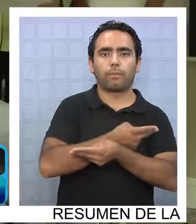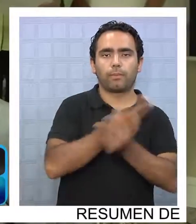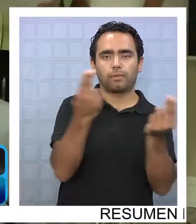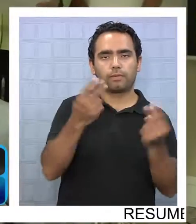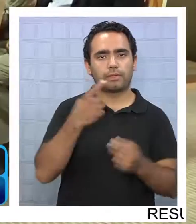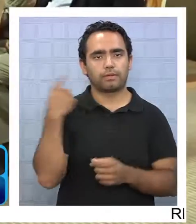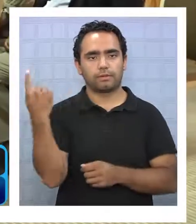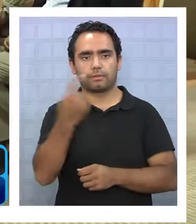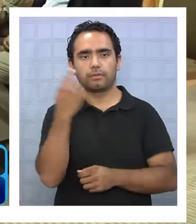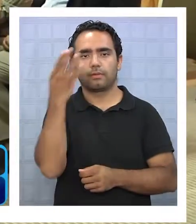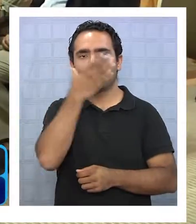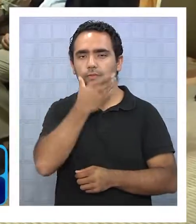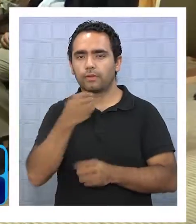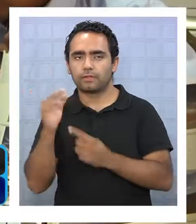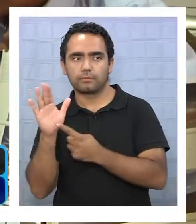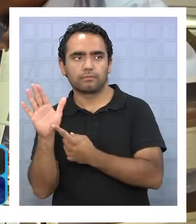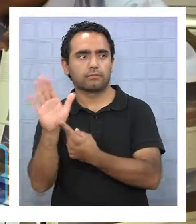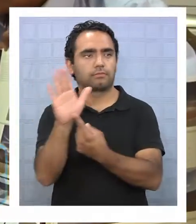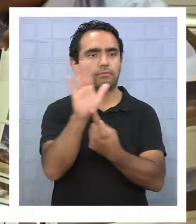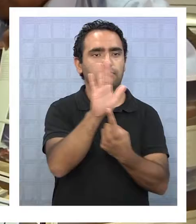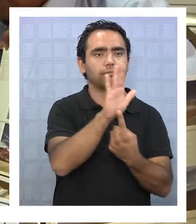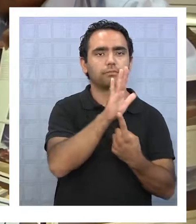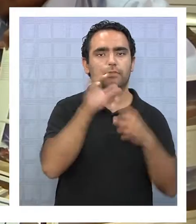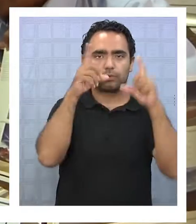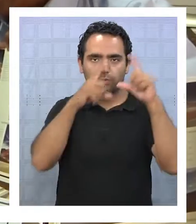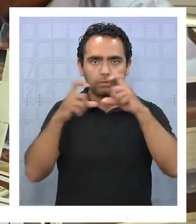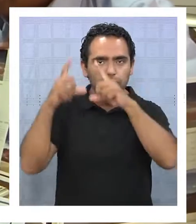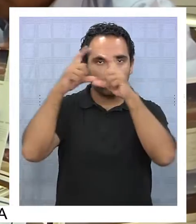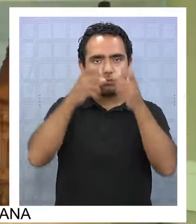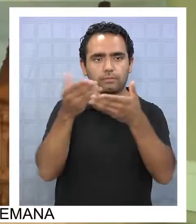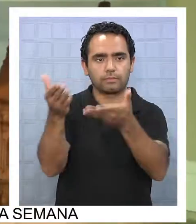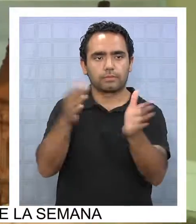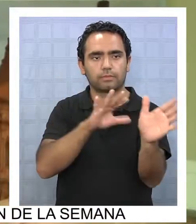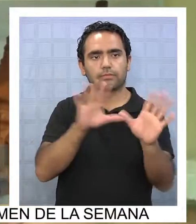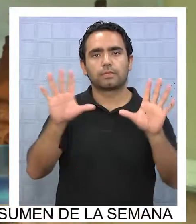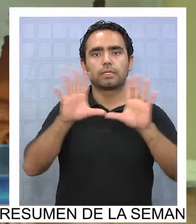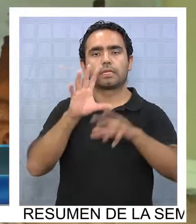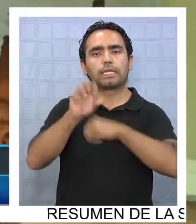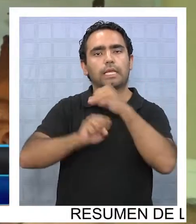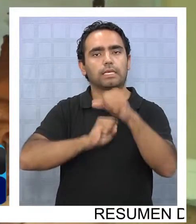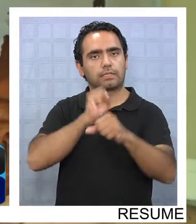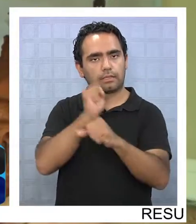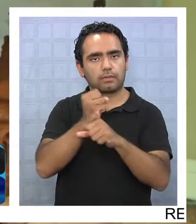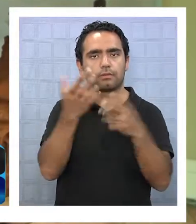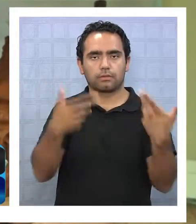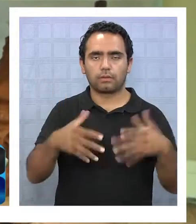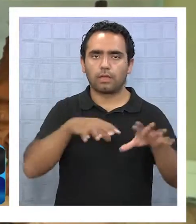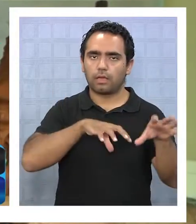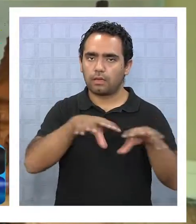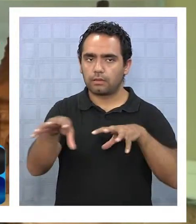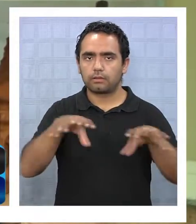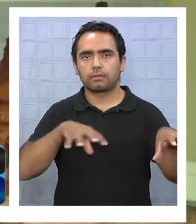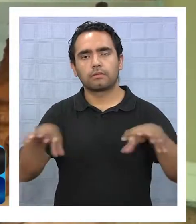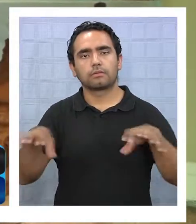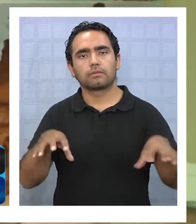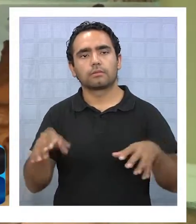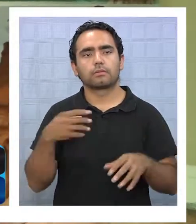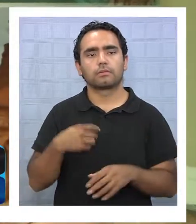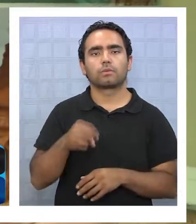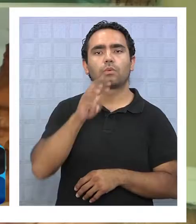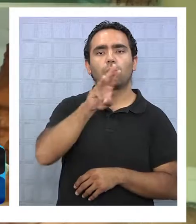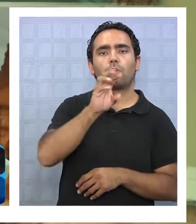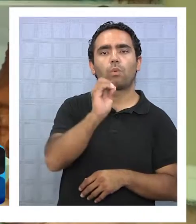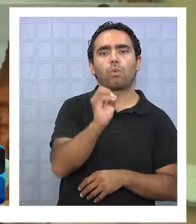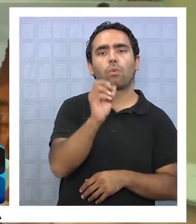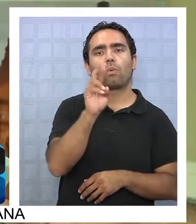promocionar sus bondades, bellezas y servicios turísticos. Hace 10 años que venimos haciendo este tipo de actividades. El workshop